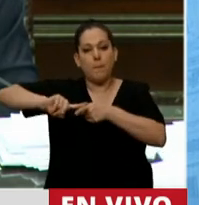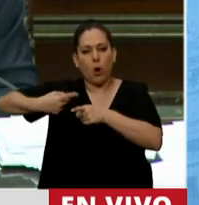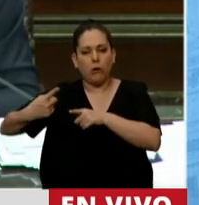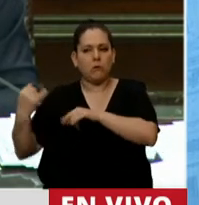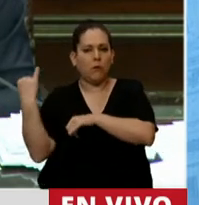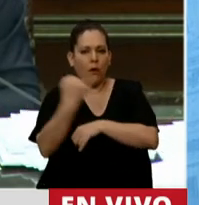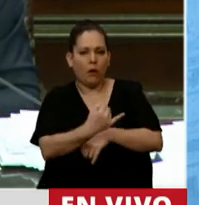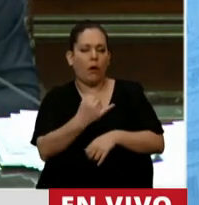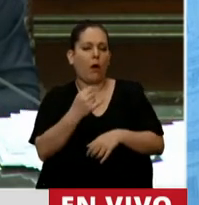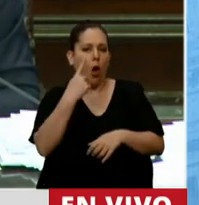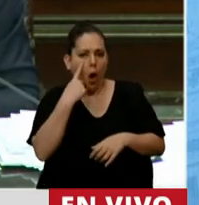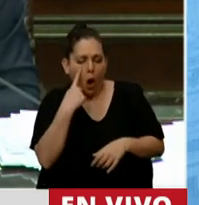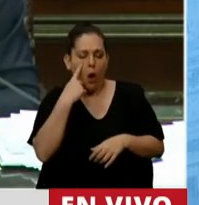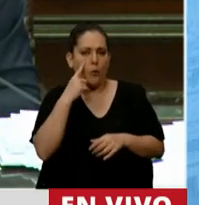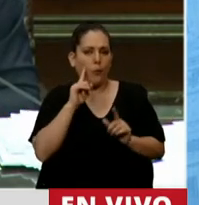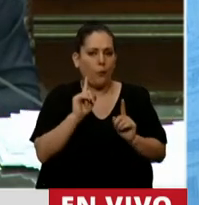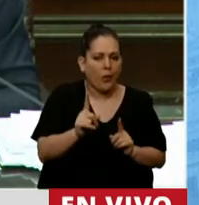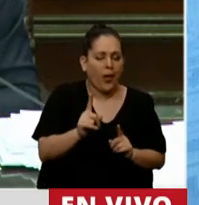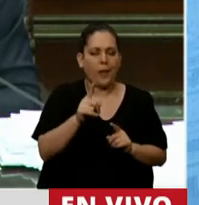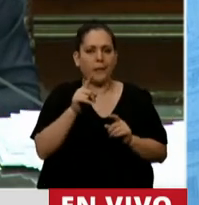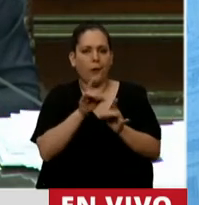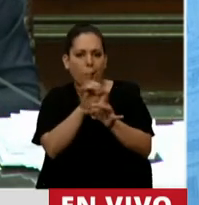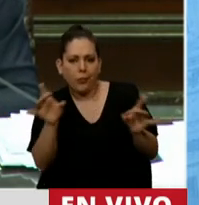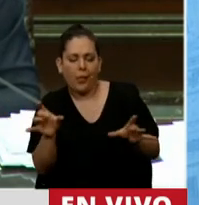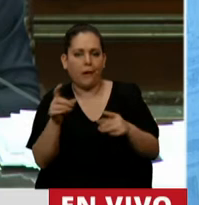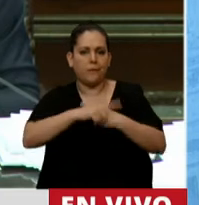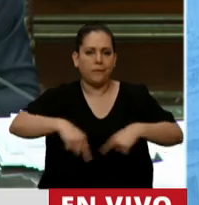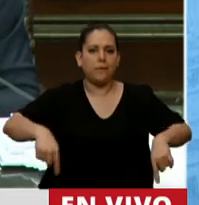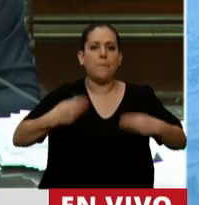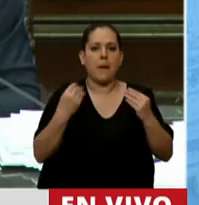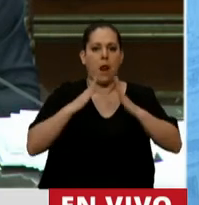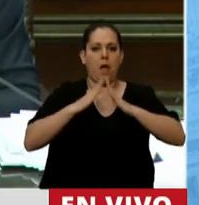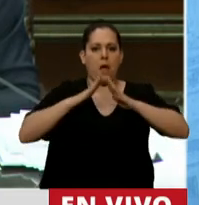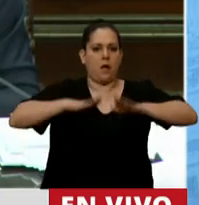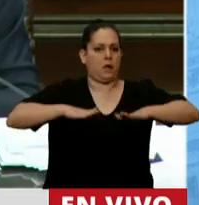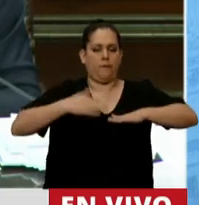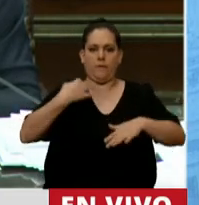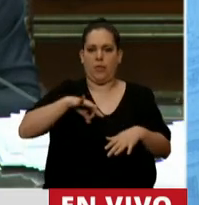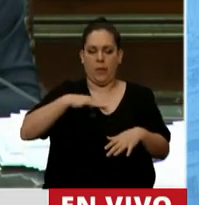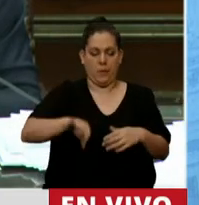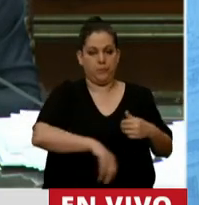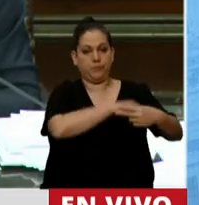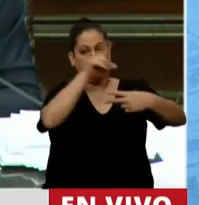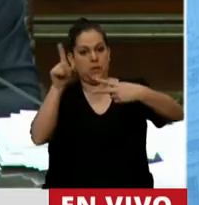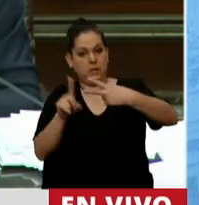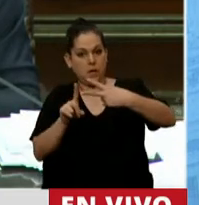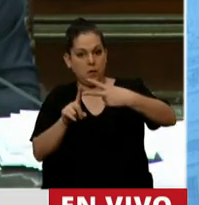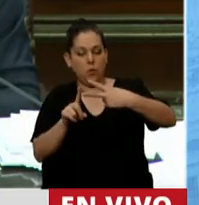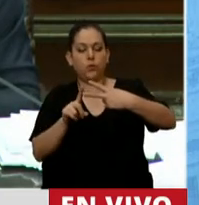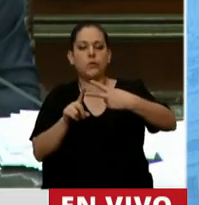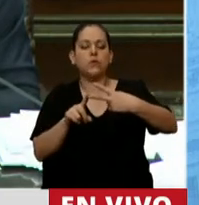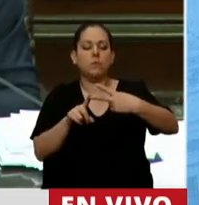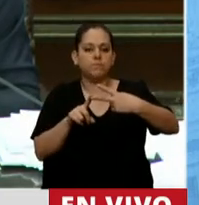miedo al contagio como única forma de poder contrarrestar esto. La otra tiene que ver con las